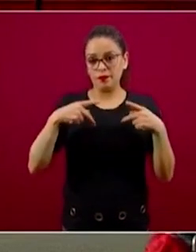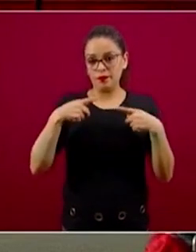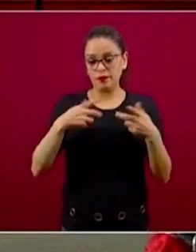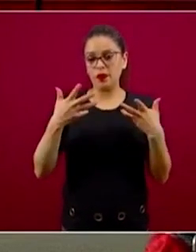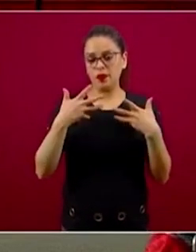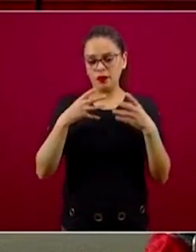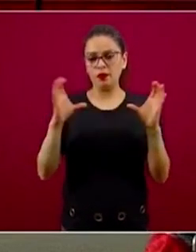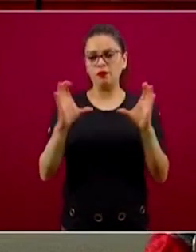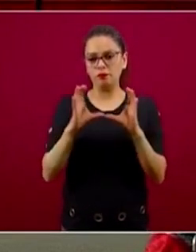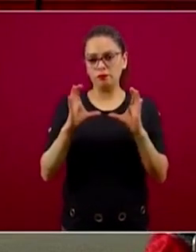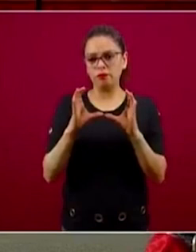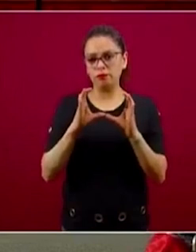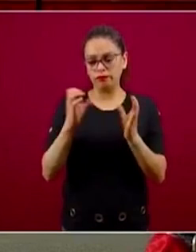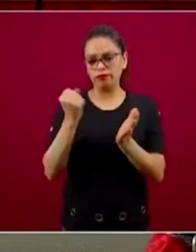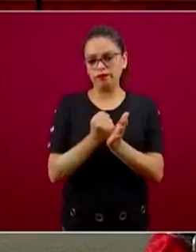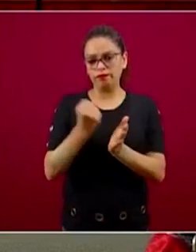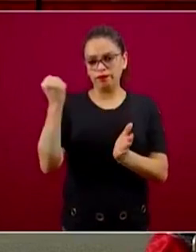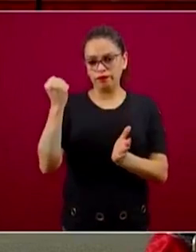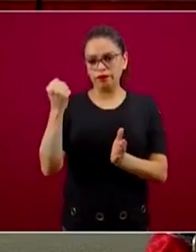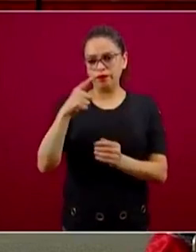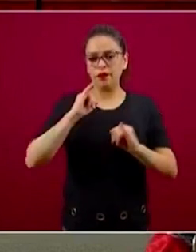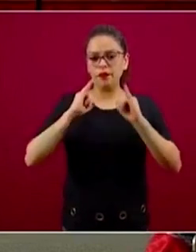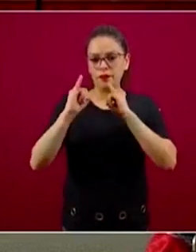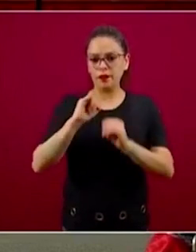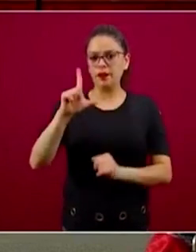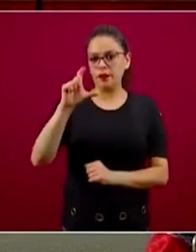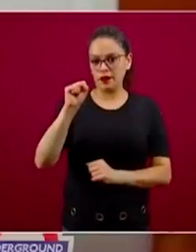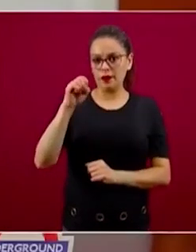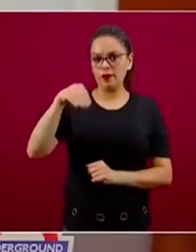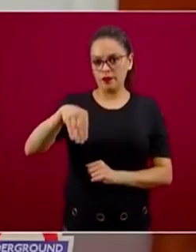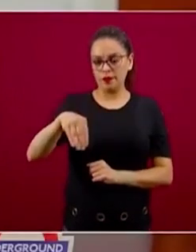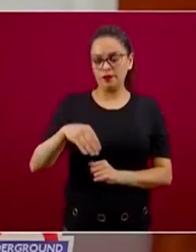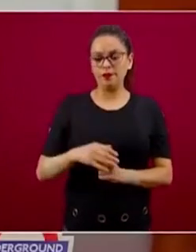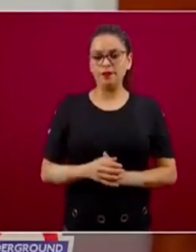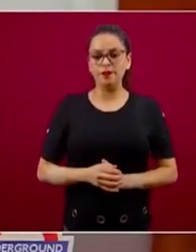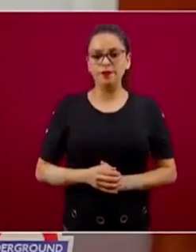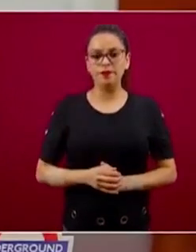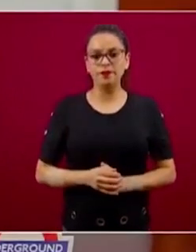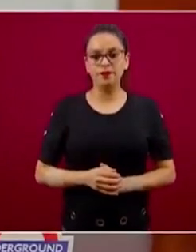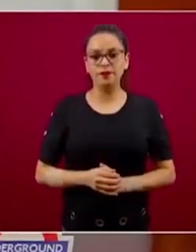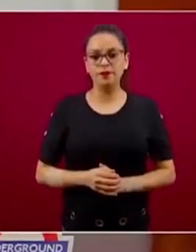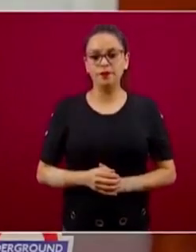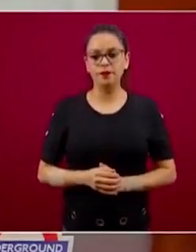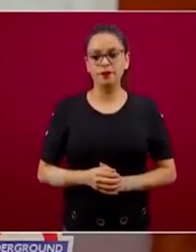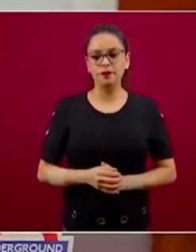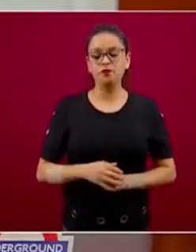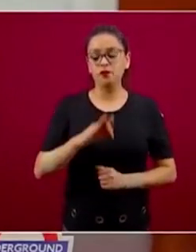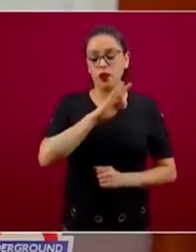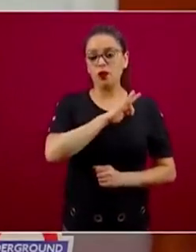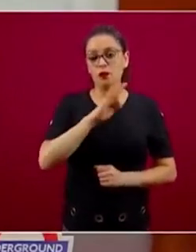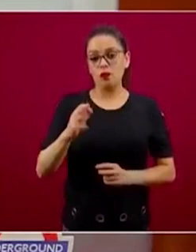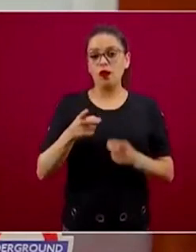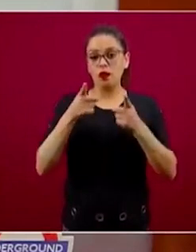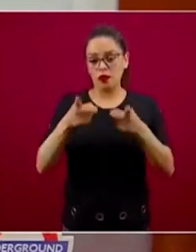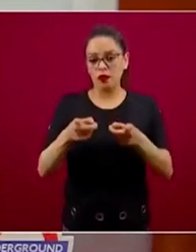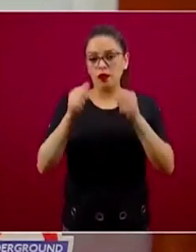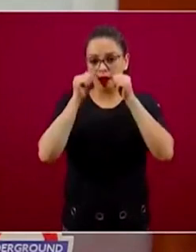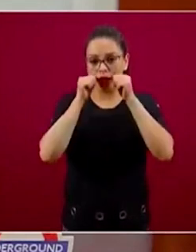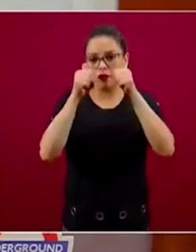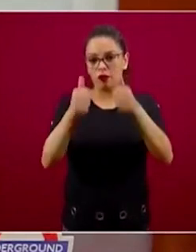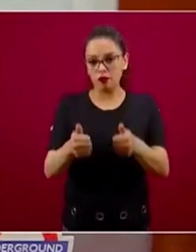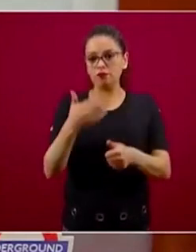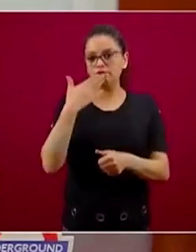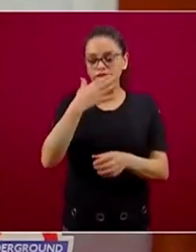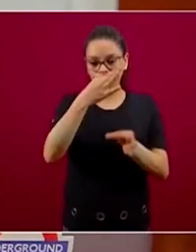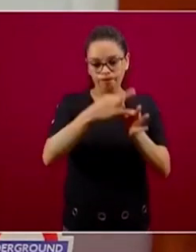como intérpretes de lengua de señas mexicanas y así se puede generar una atención como la merece la persona que